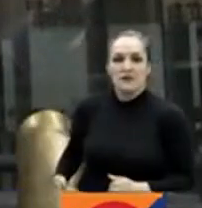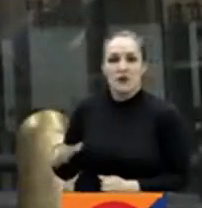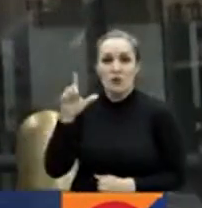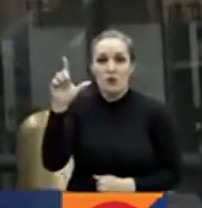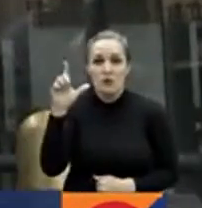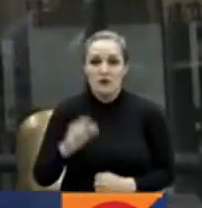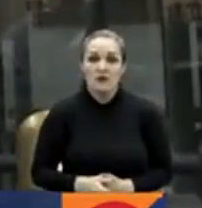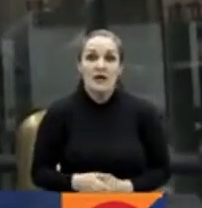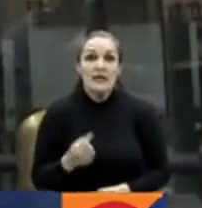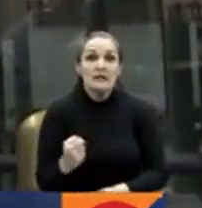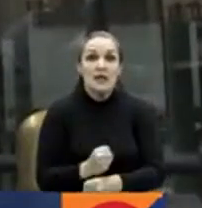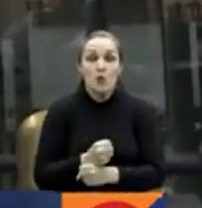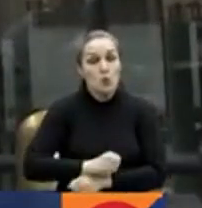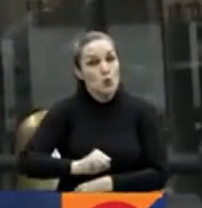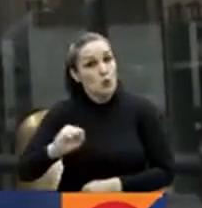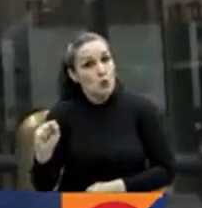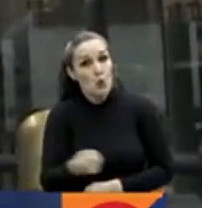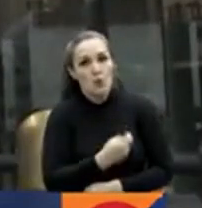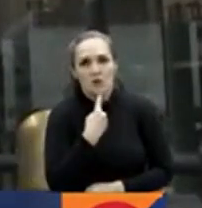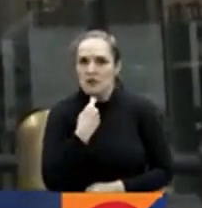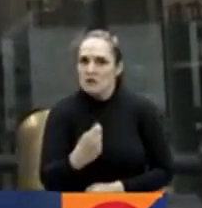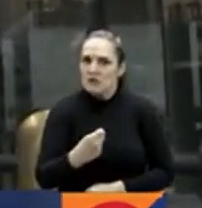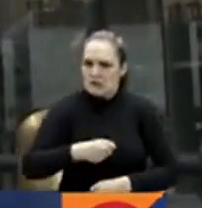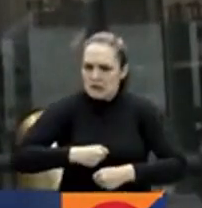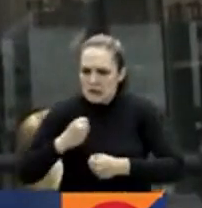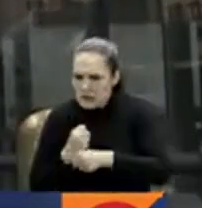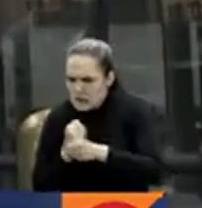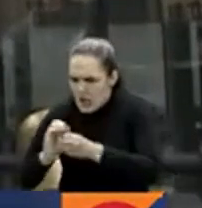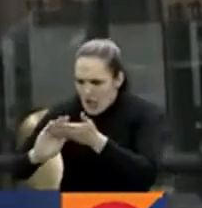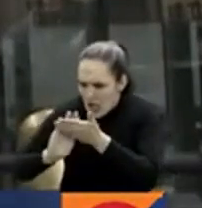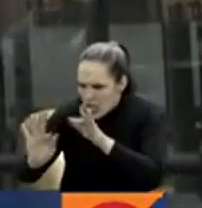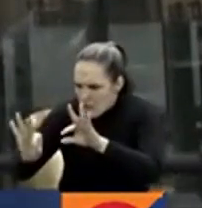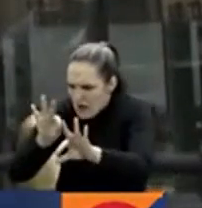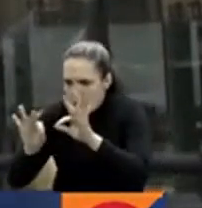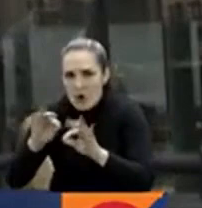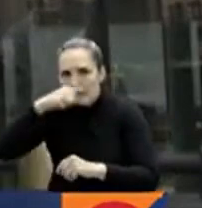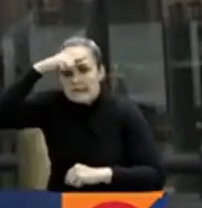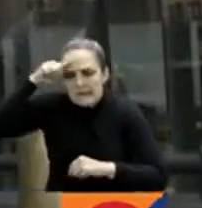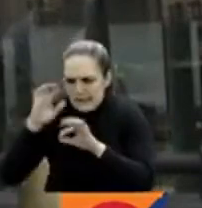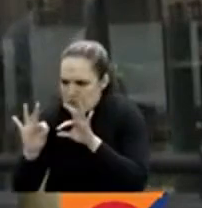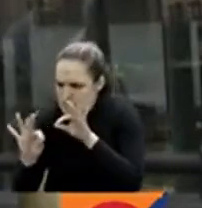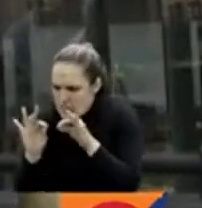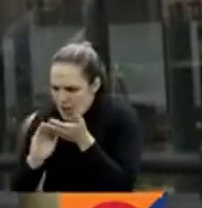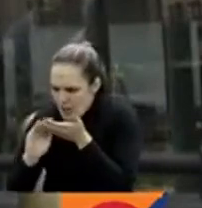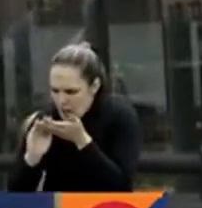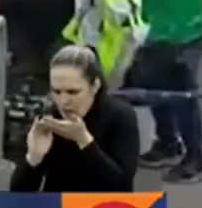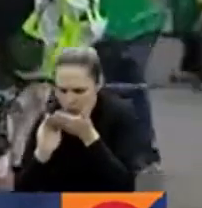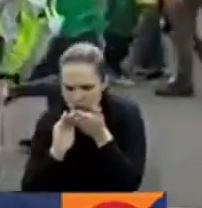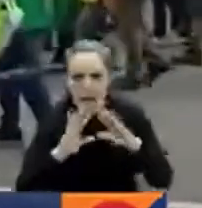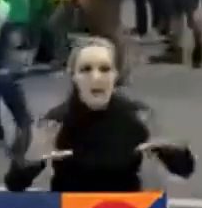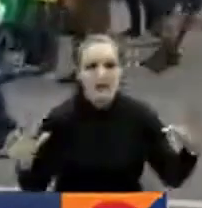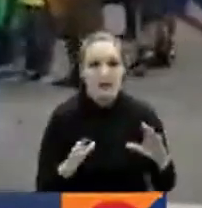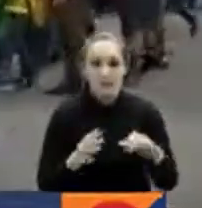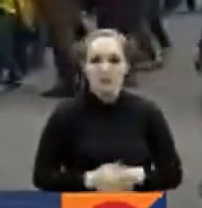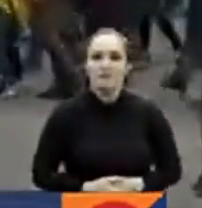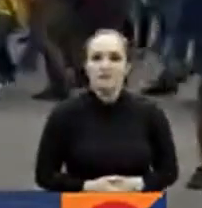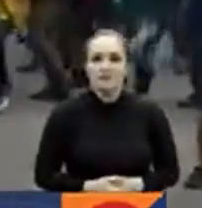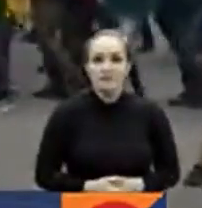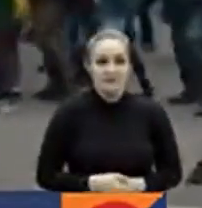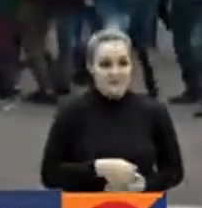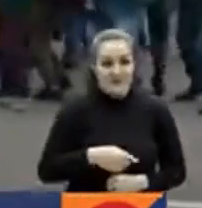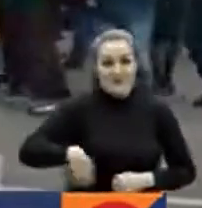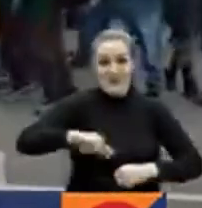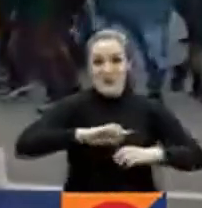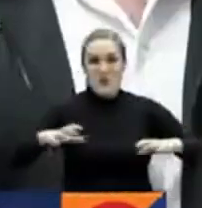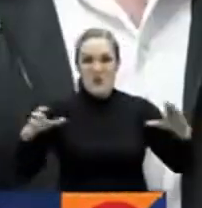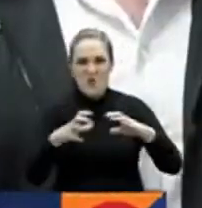Ha sido una tarea extremadamente difícil, incluso emocionalmente agotador para todos los integrantes del equipo. El intento de frenar la